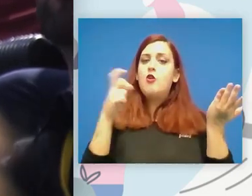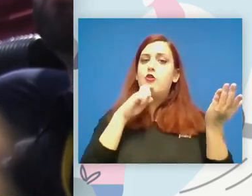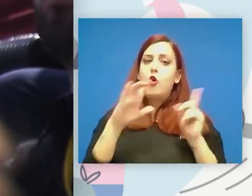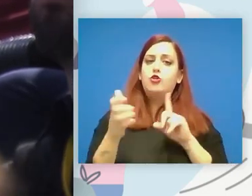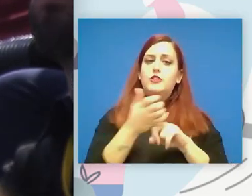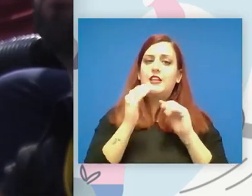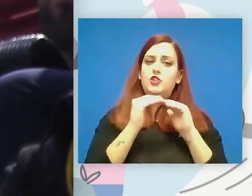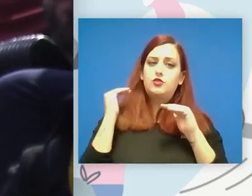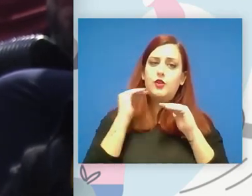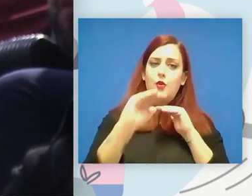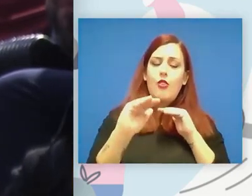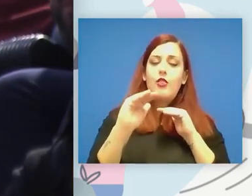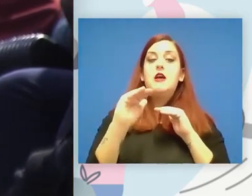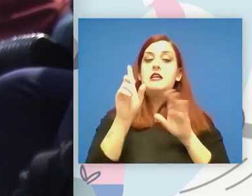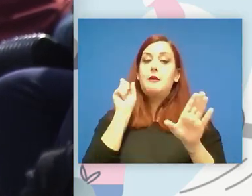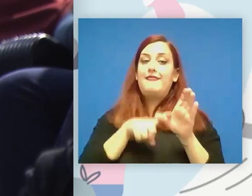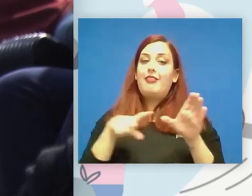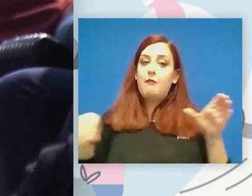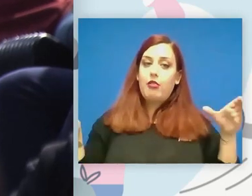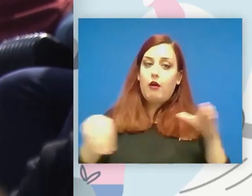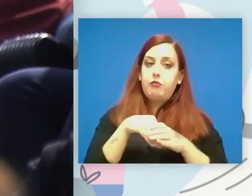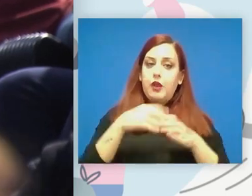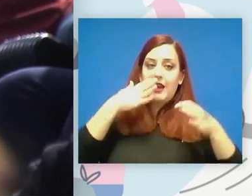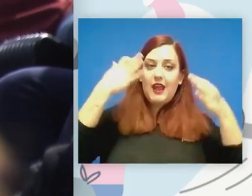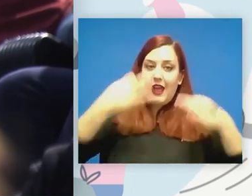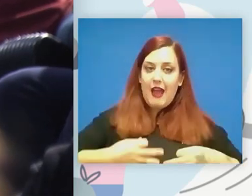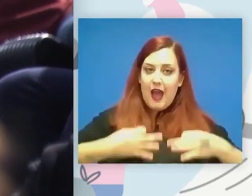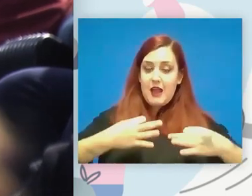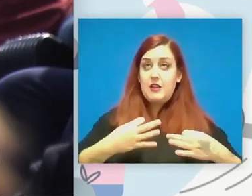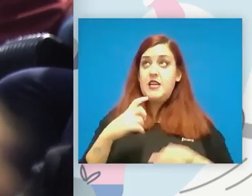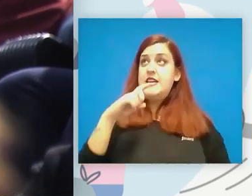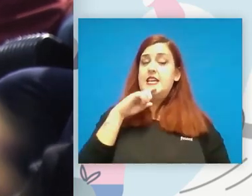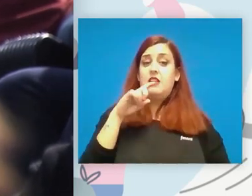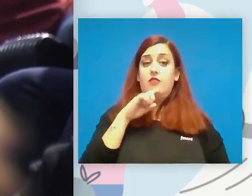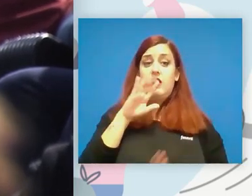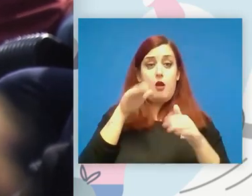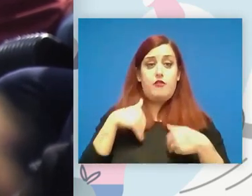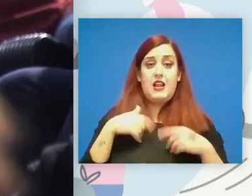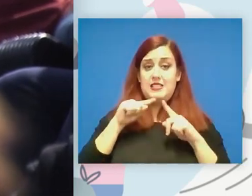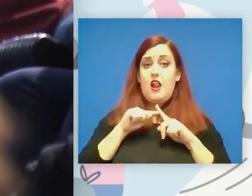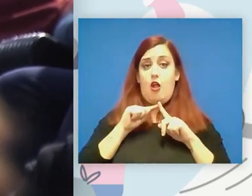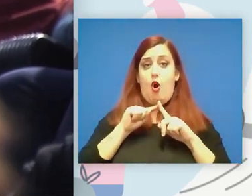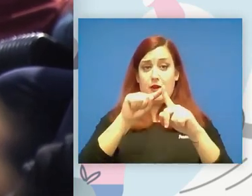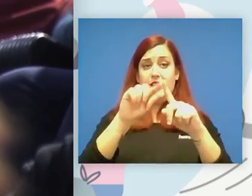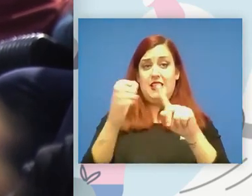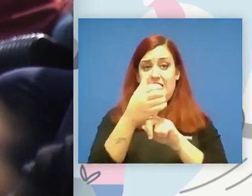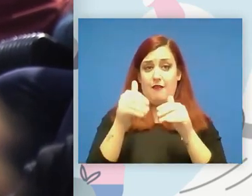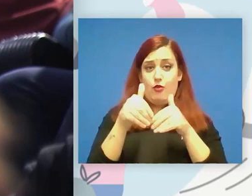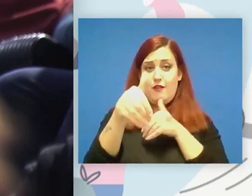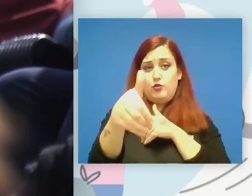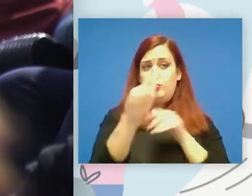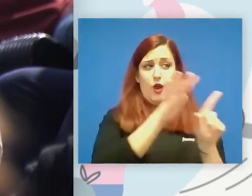participación real y esa inclusión que es difícil pero que es a lo que deberíamos llegar en un futuro en muchos